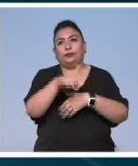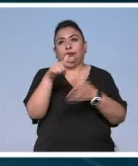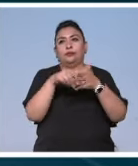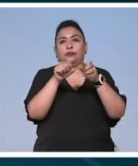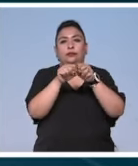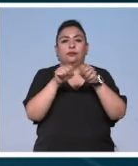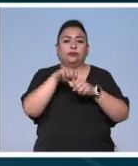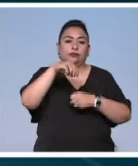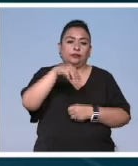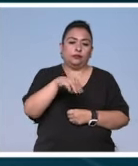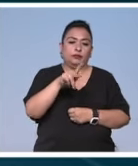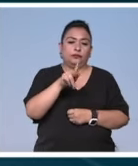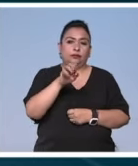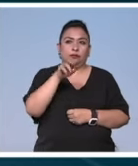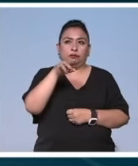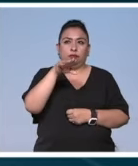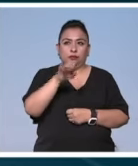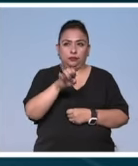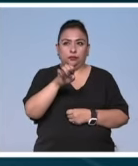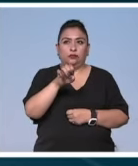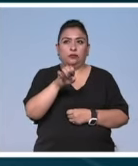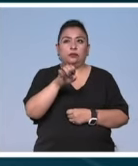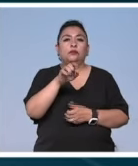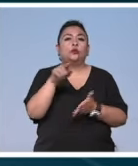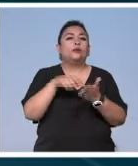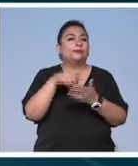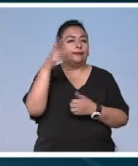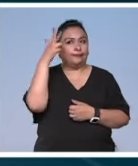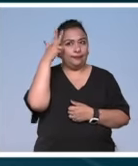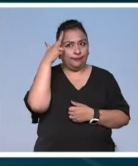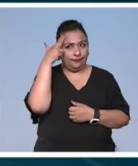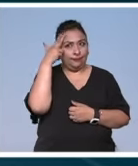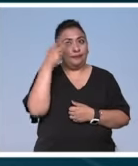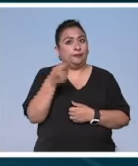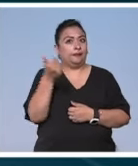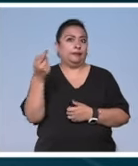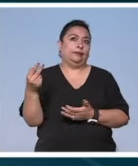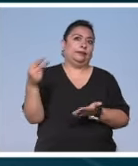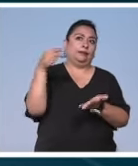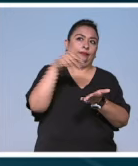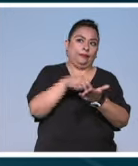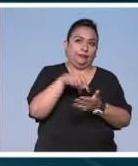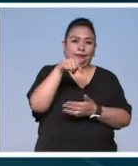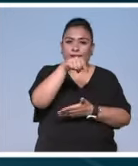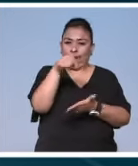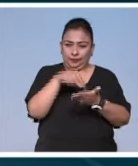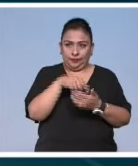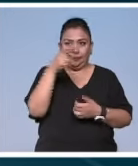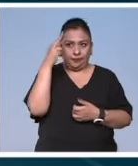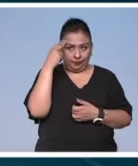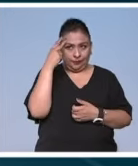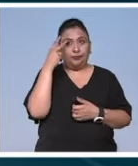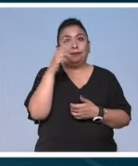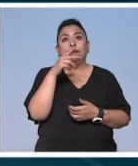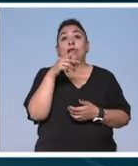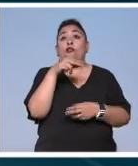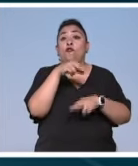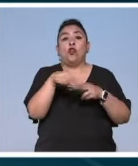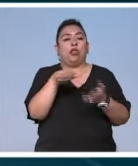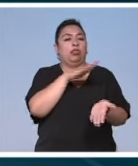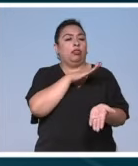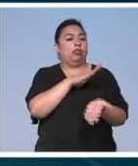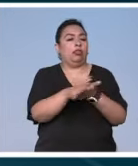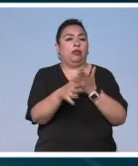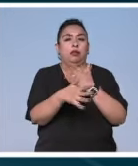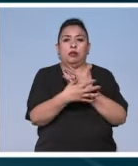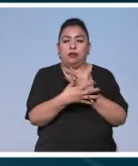la Sala Manuel M. Ponce del Palacio de Bellas Artes. Es nuestra primera presentación en este recinto y ya se agotaron las entradas.